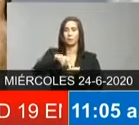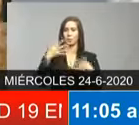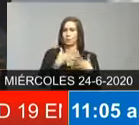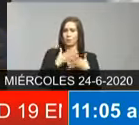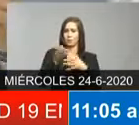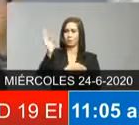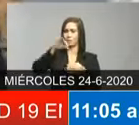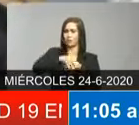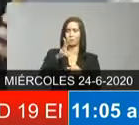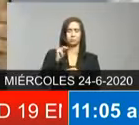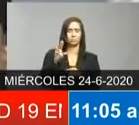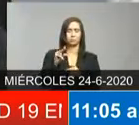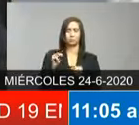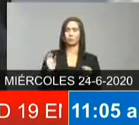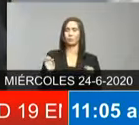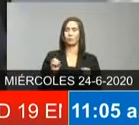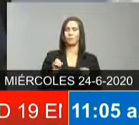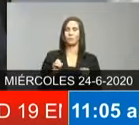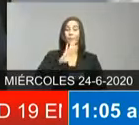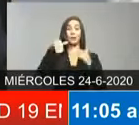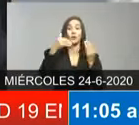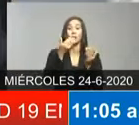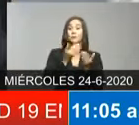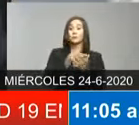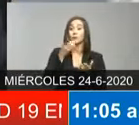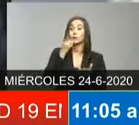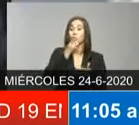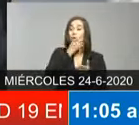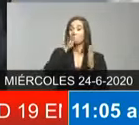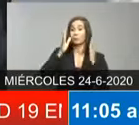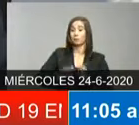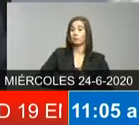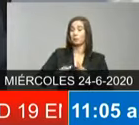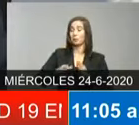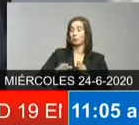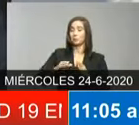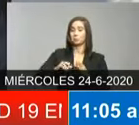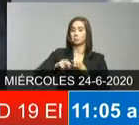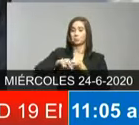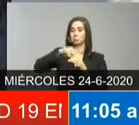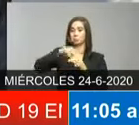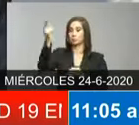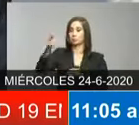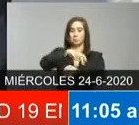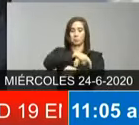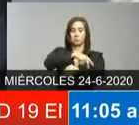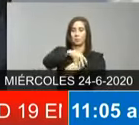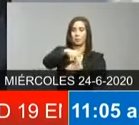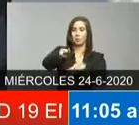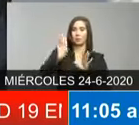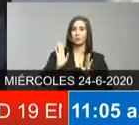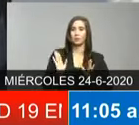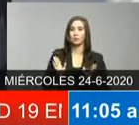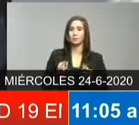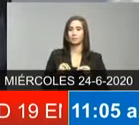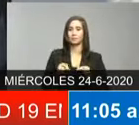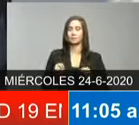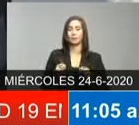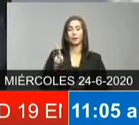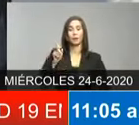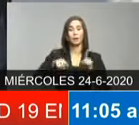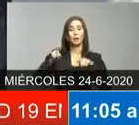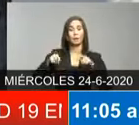prácticamente todos los dominicanos están en la calle salvo algunos que por